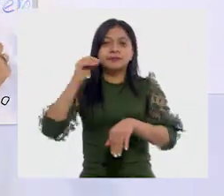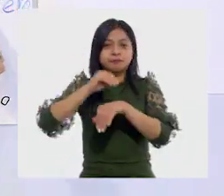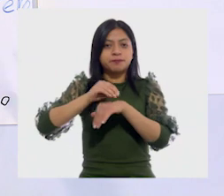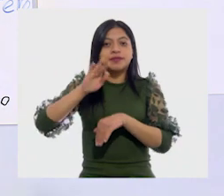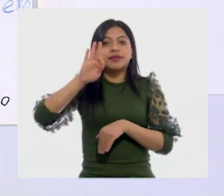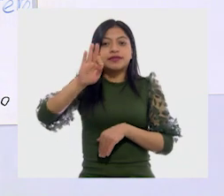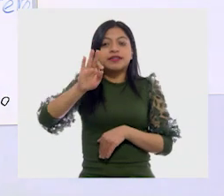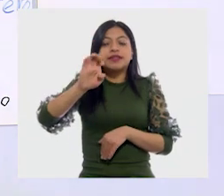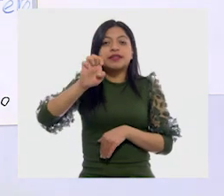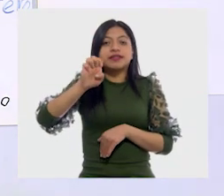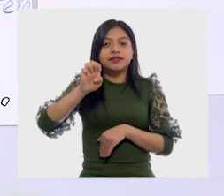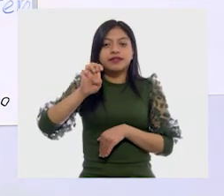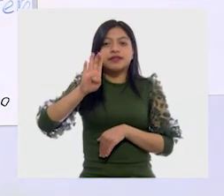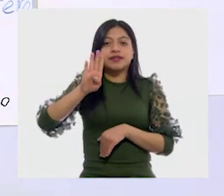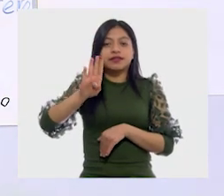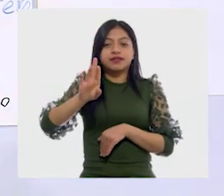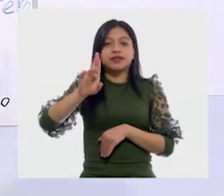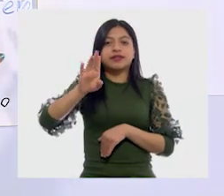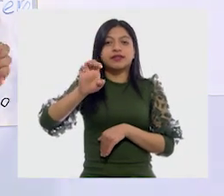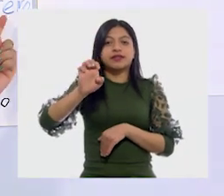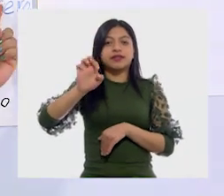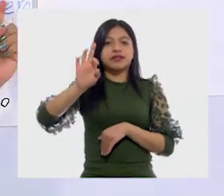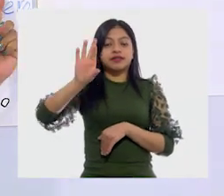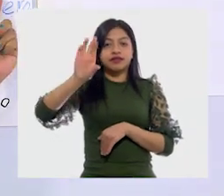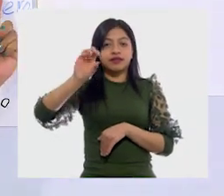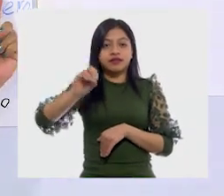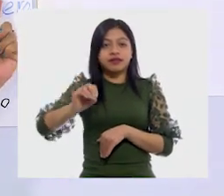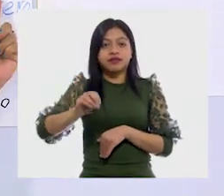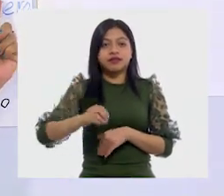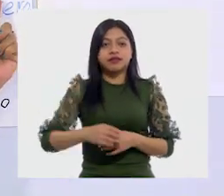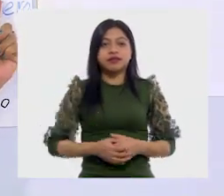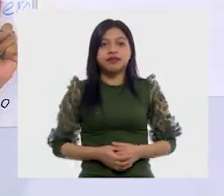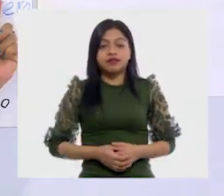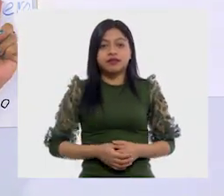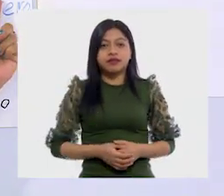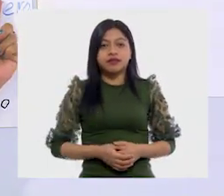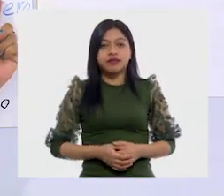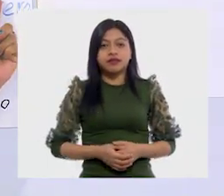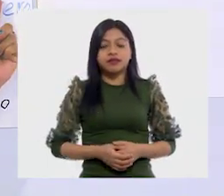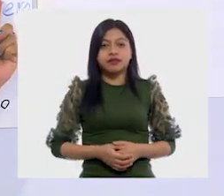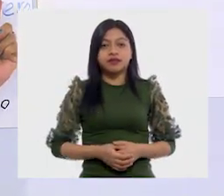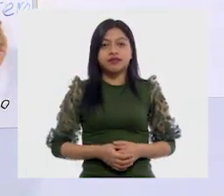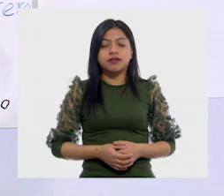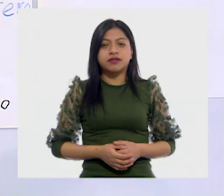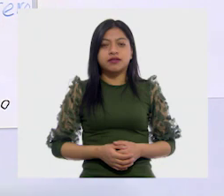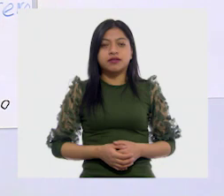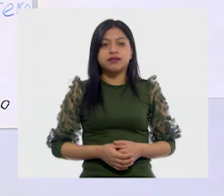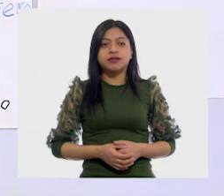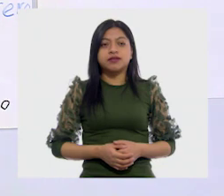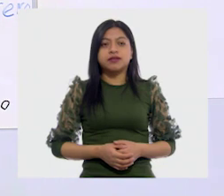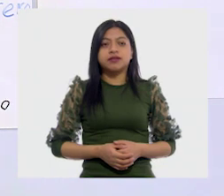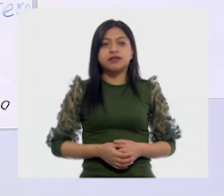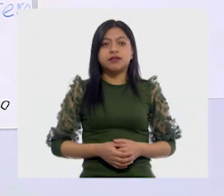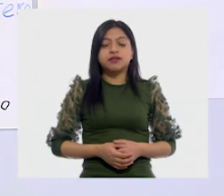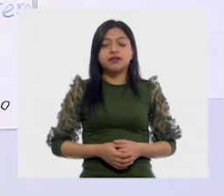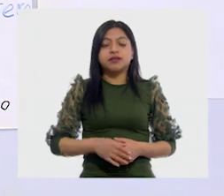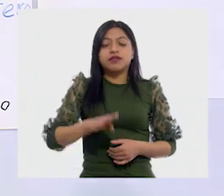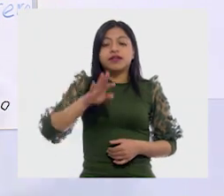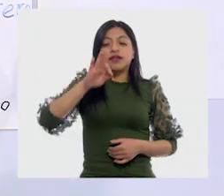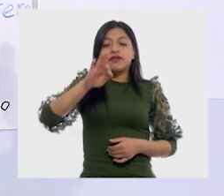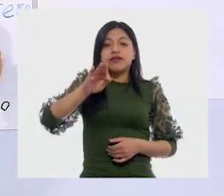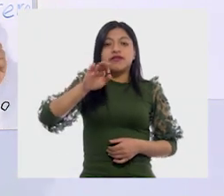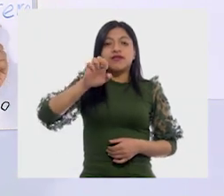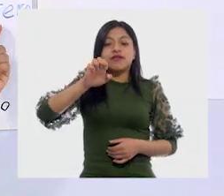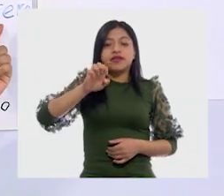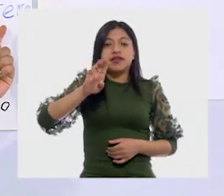Es verdad. Porque si no le ponemos la R, diría febrero. Exacto. Y para que suene febrero,